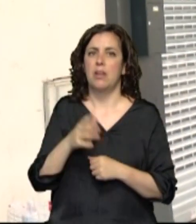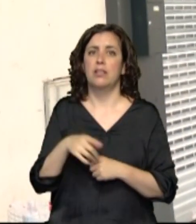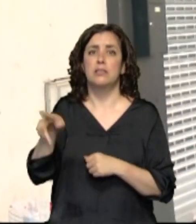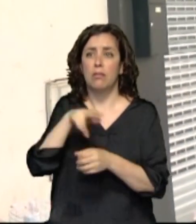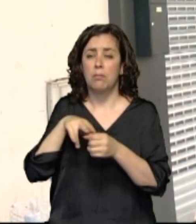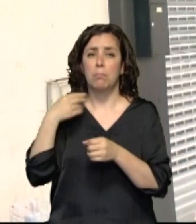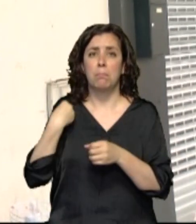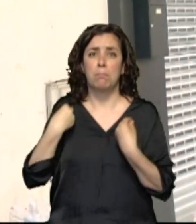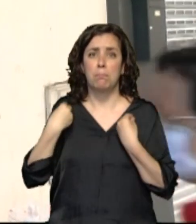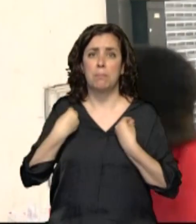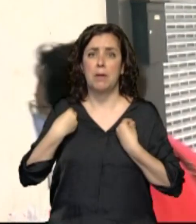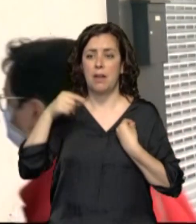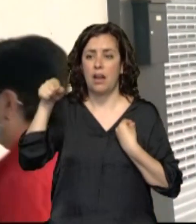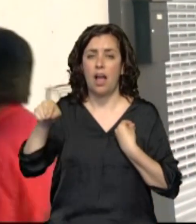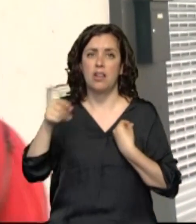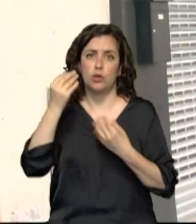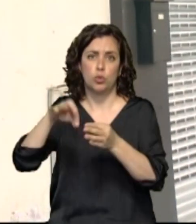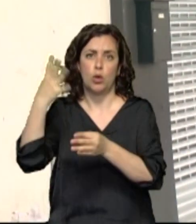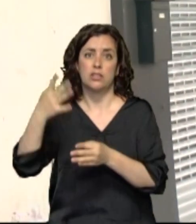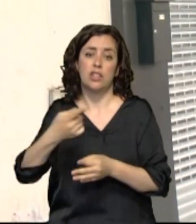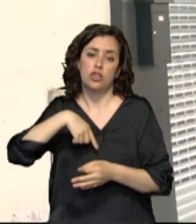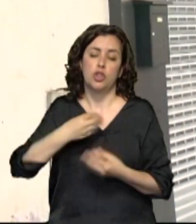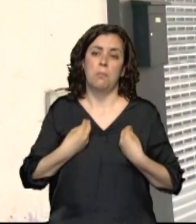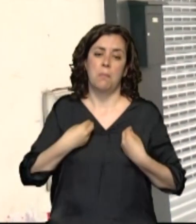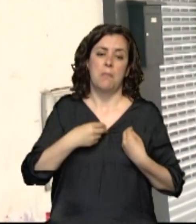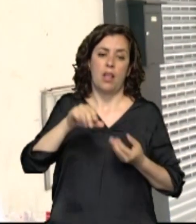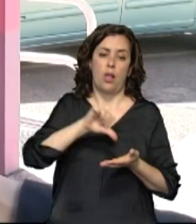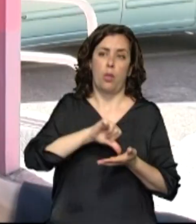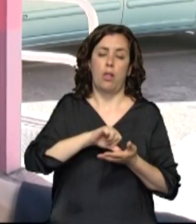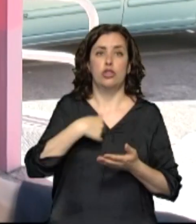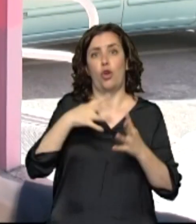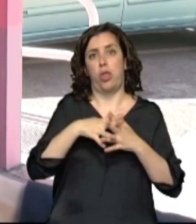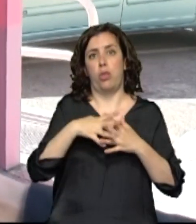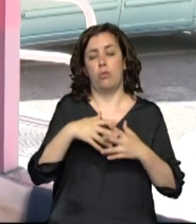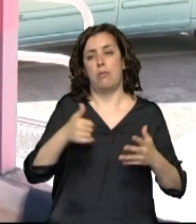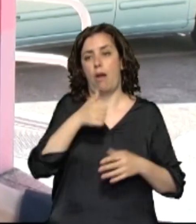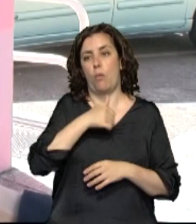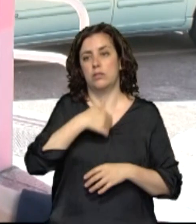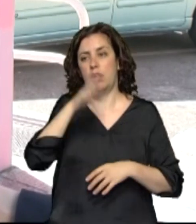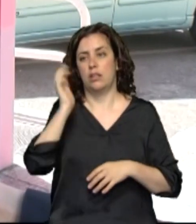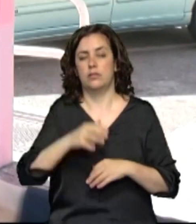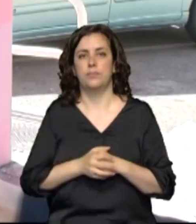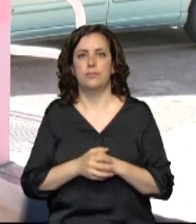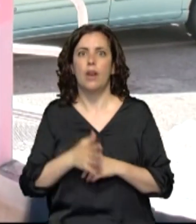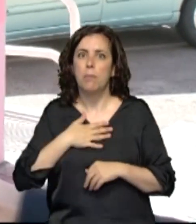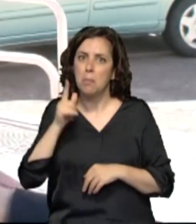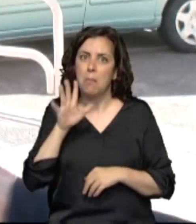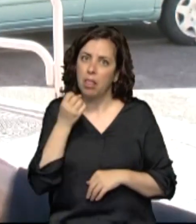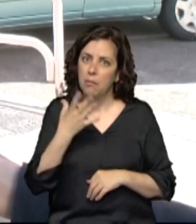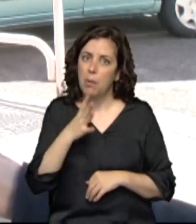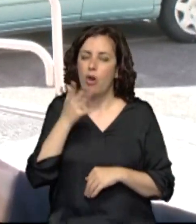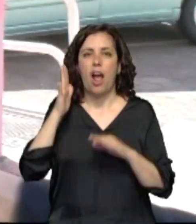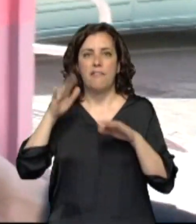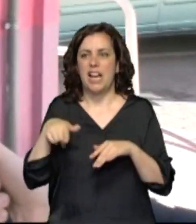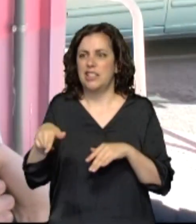afortunados. Los que vivimos en mayores, pues nos tenemos que aguantar. Yo soy de Cizur. Pues me parece bien, porque es que esto al final es